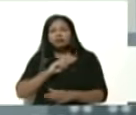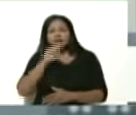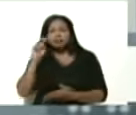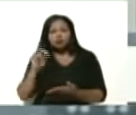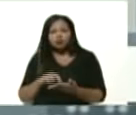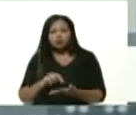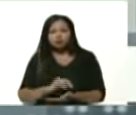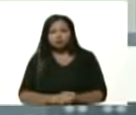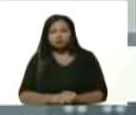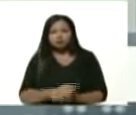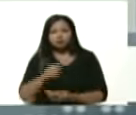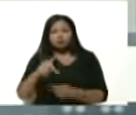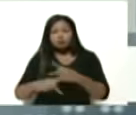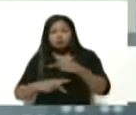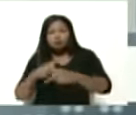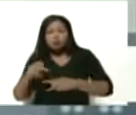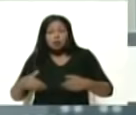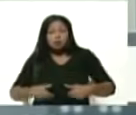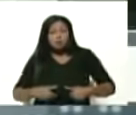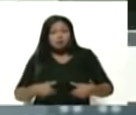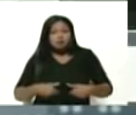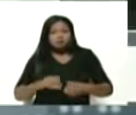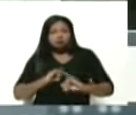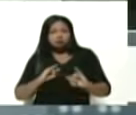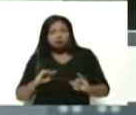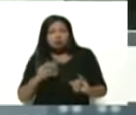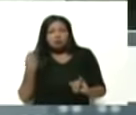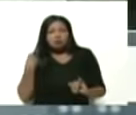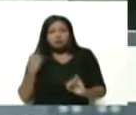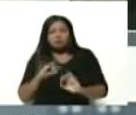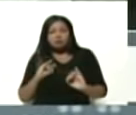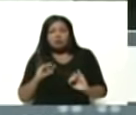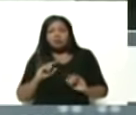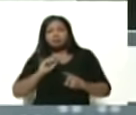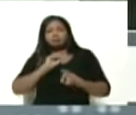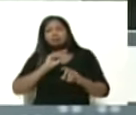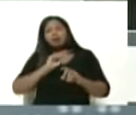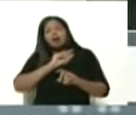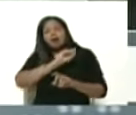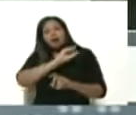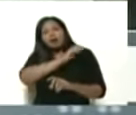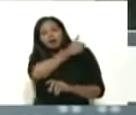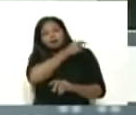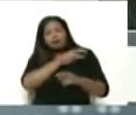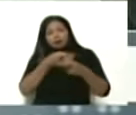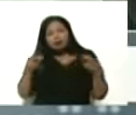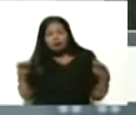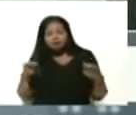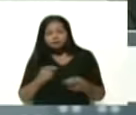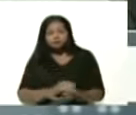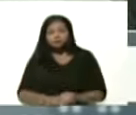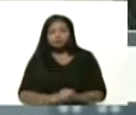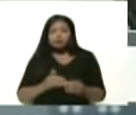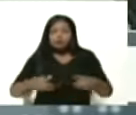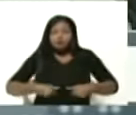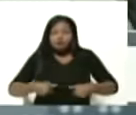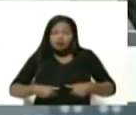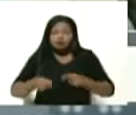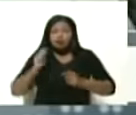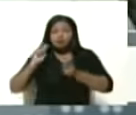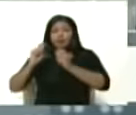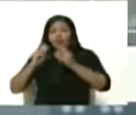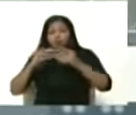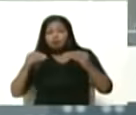este producto es esfuerzo como ya lo bien dijo nuestra gerenta Ninoska del esfuerzo del talento